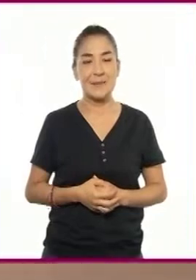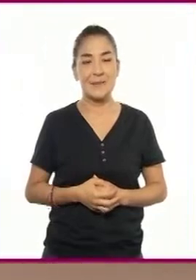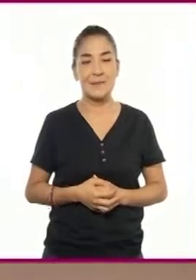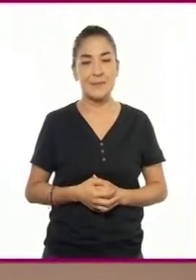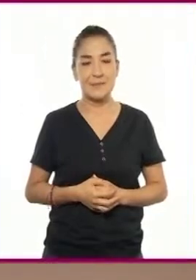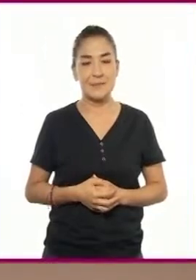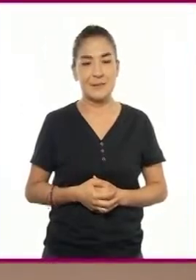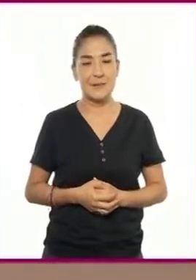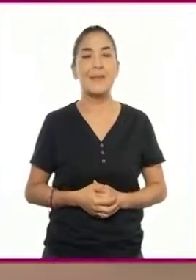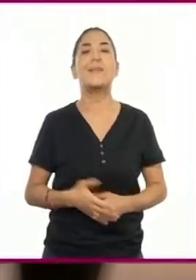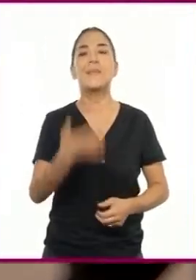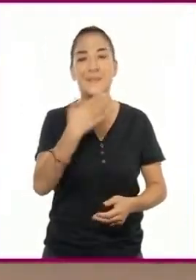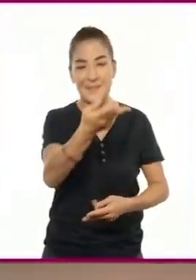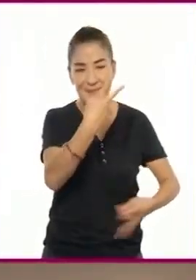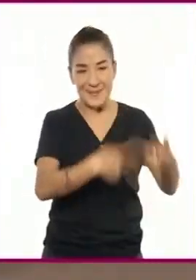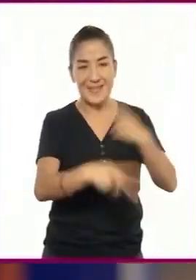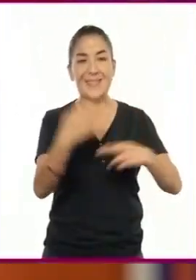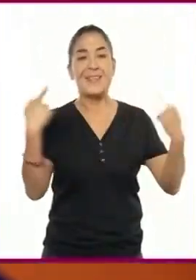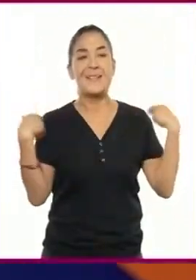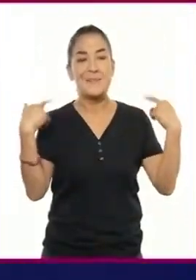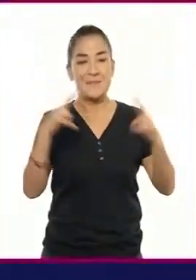¡Ah, bienvenida, maestra!